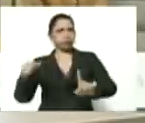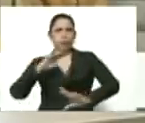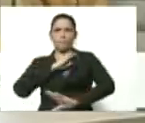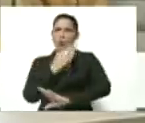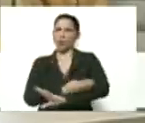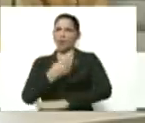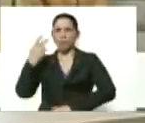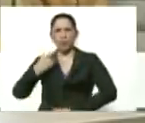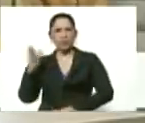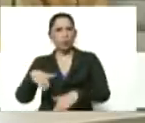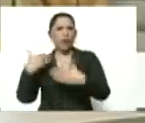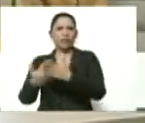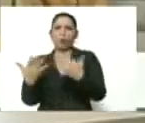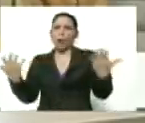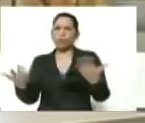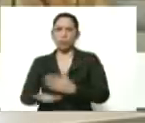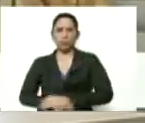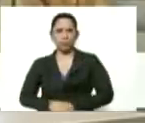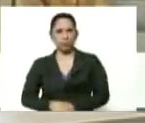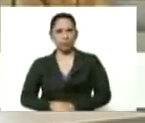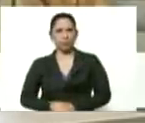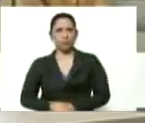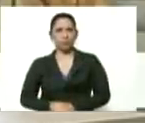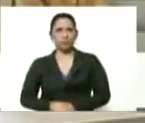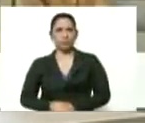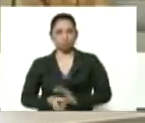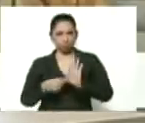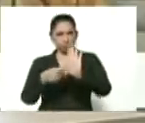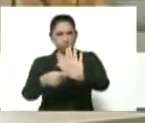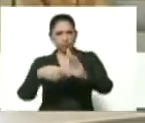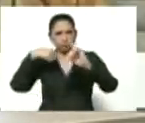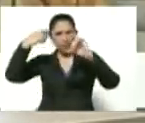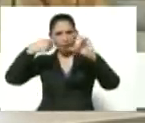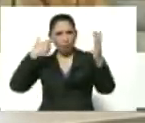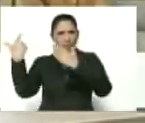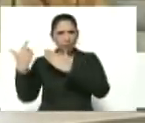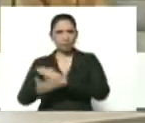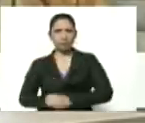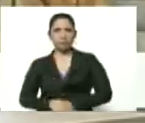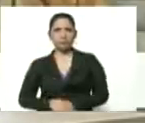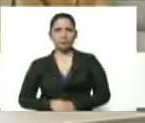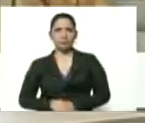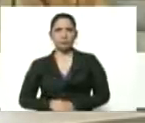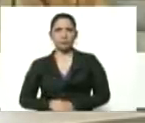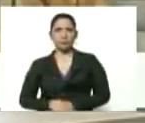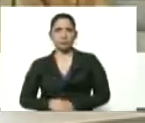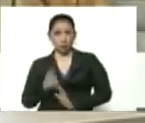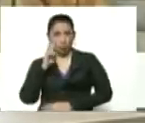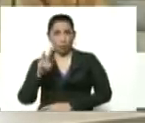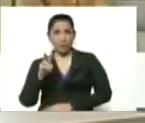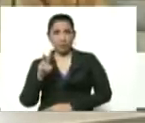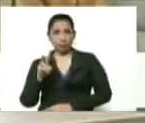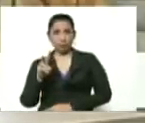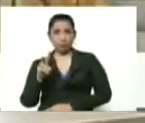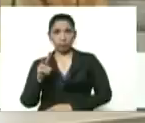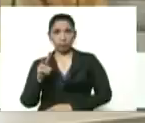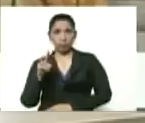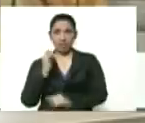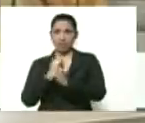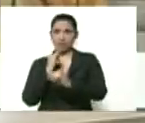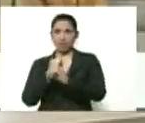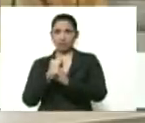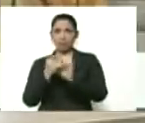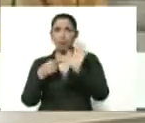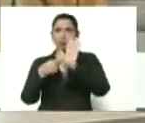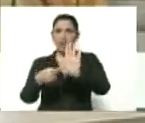político hasta cuando se los voy a mostrar era viral hoy lo vi en las redes quiero mostrárselo